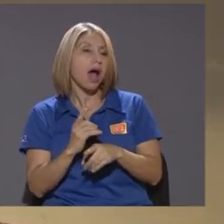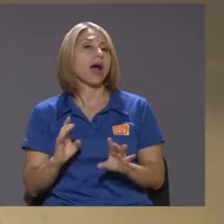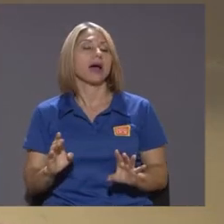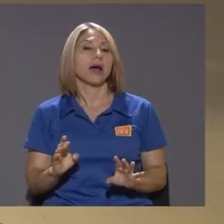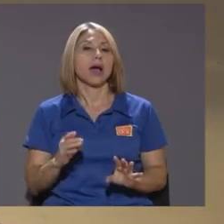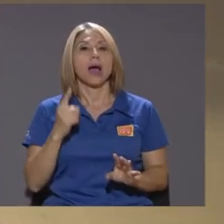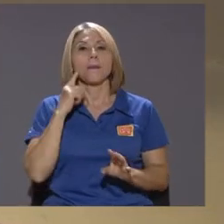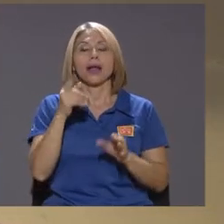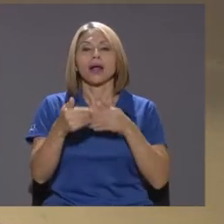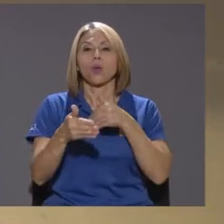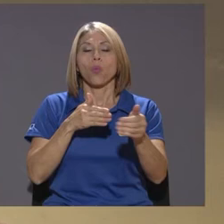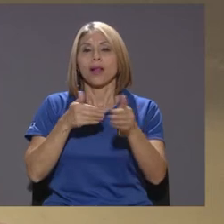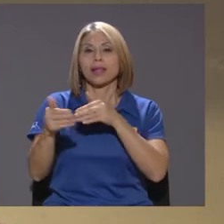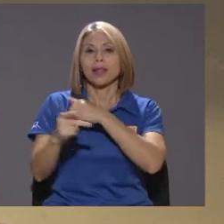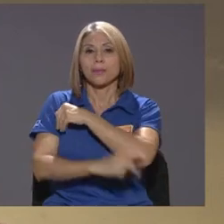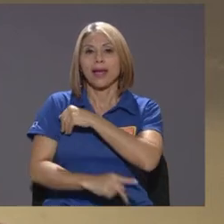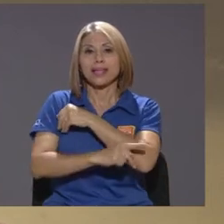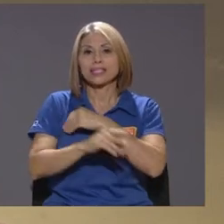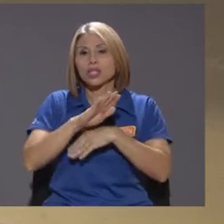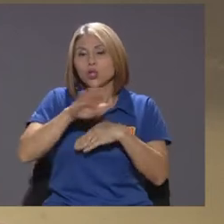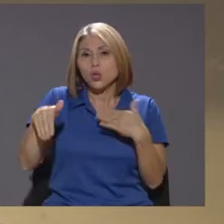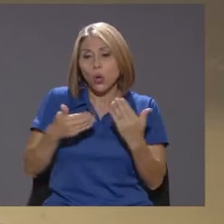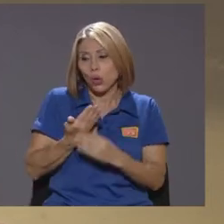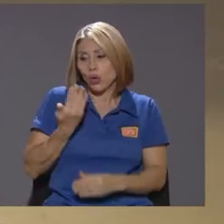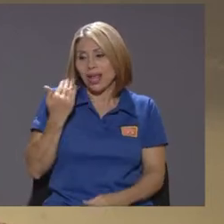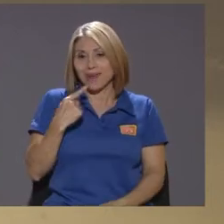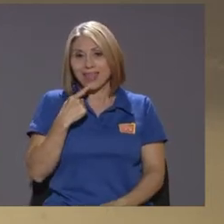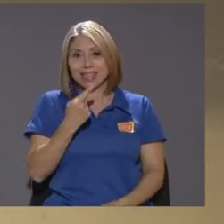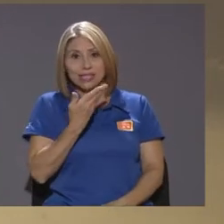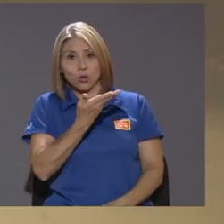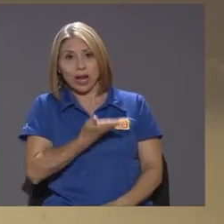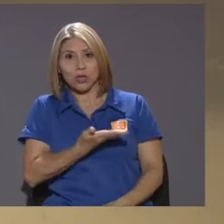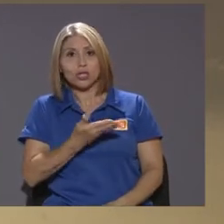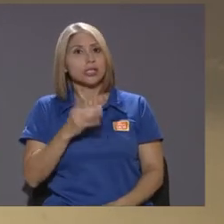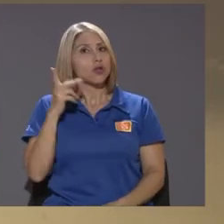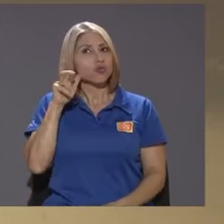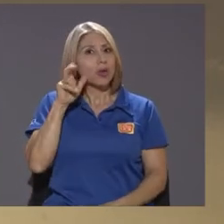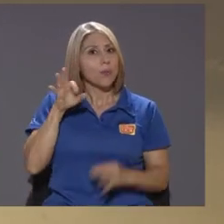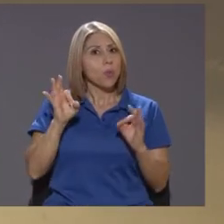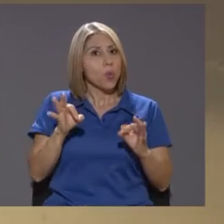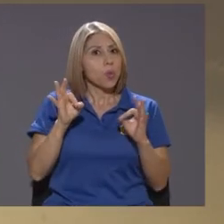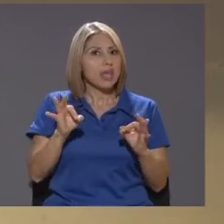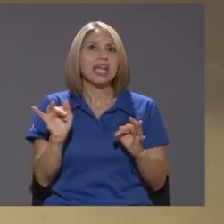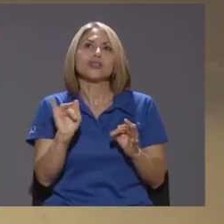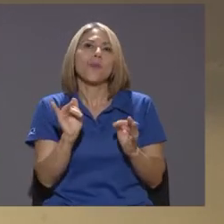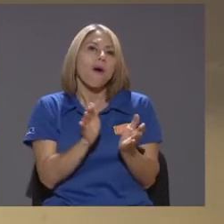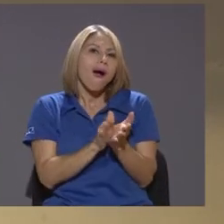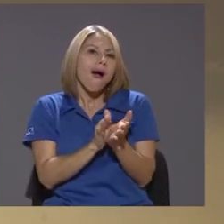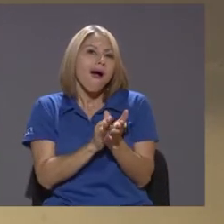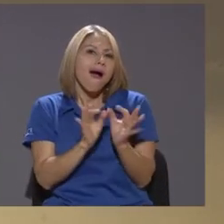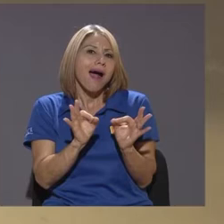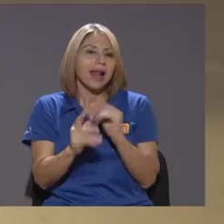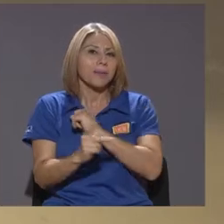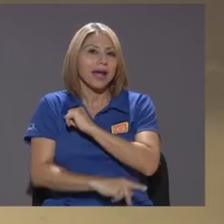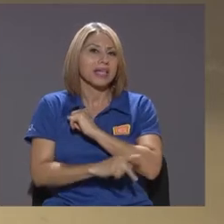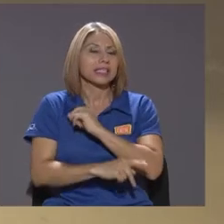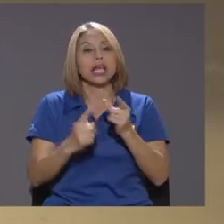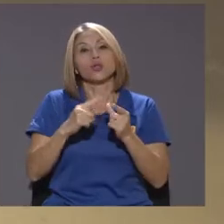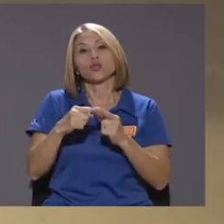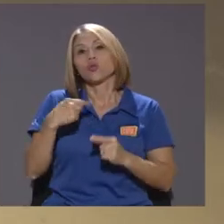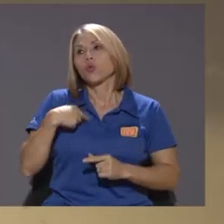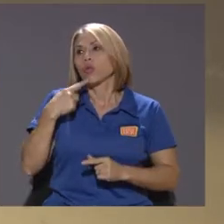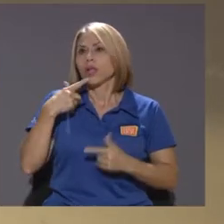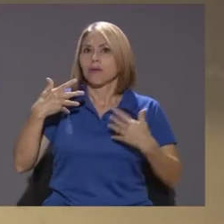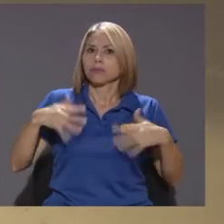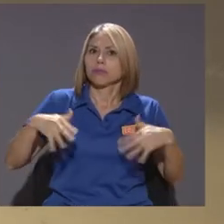para cualquier país todo lo que acaba de decir don Arrodis suena como muy bien es casi de aplaudir al país y entonces uno casi diría bueno pues un país tan